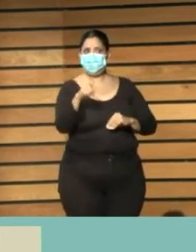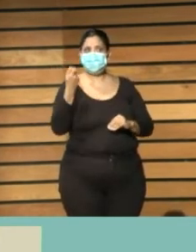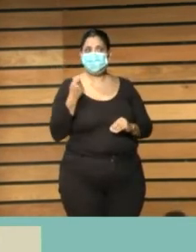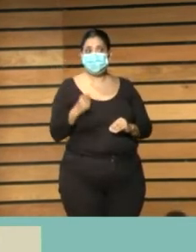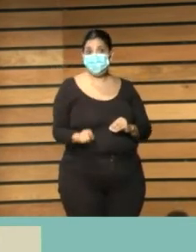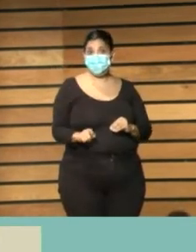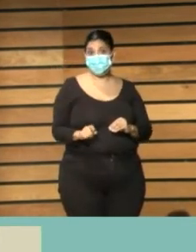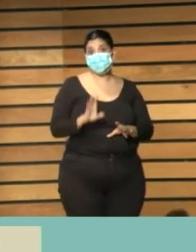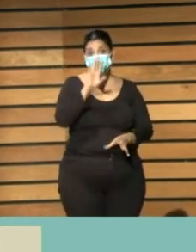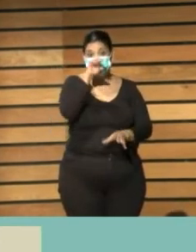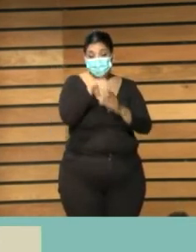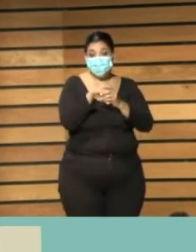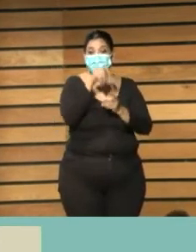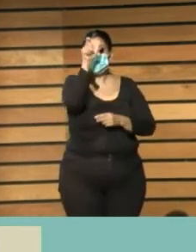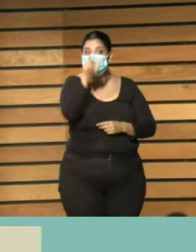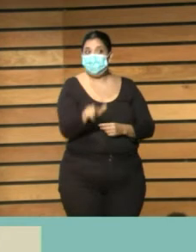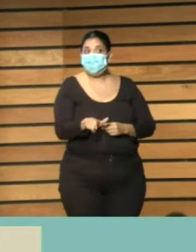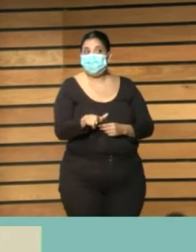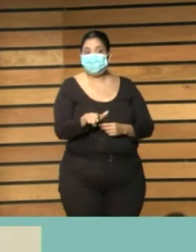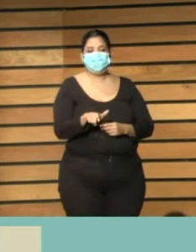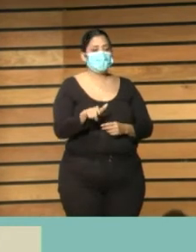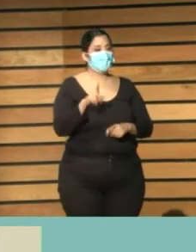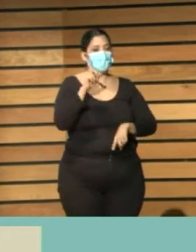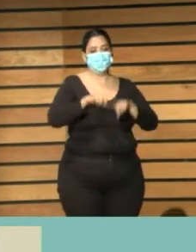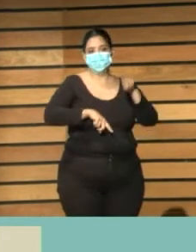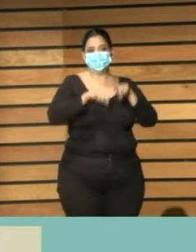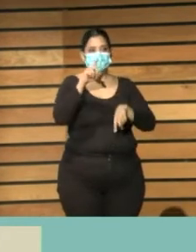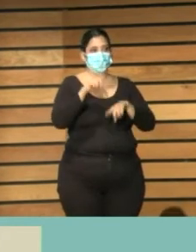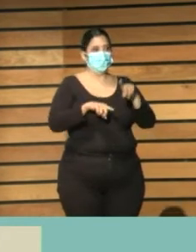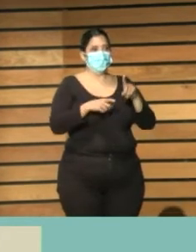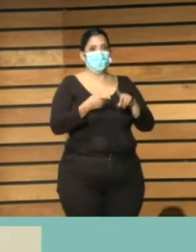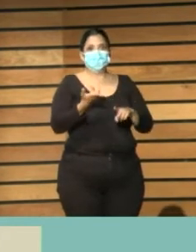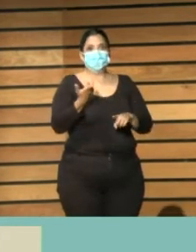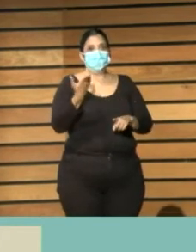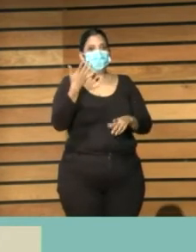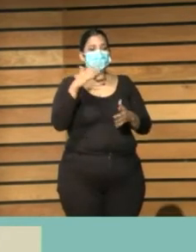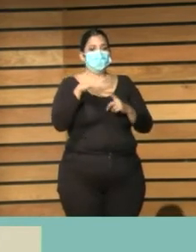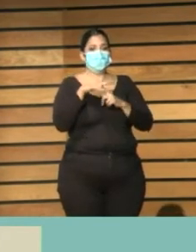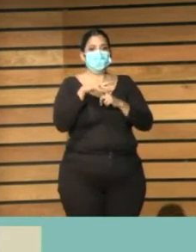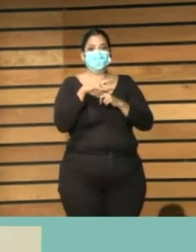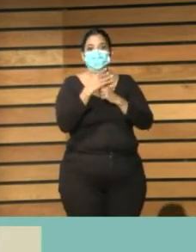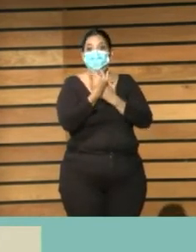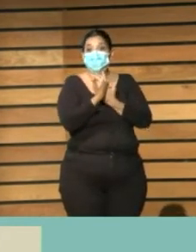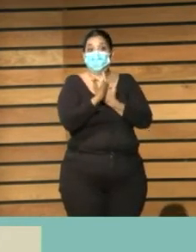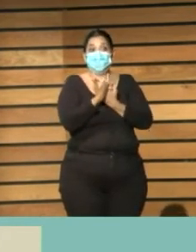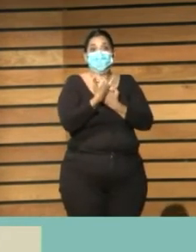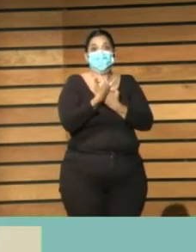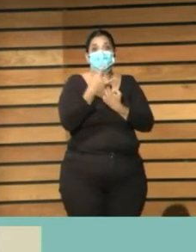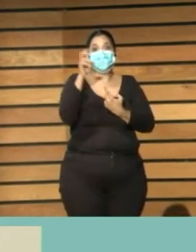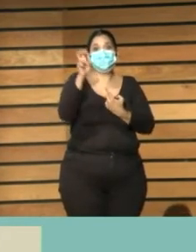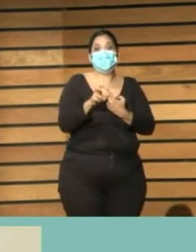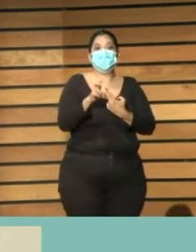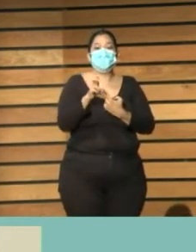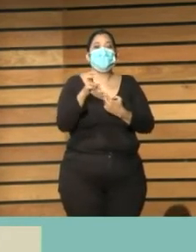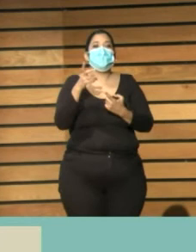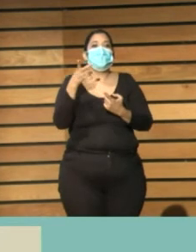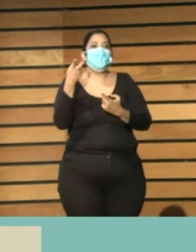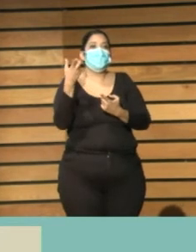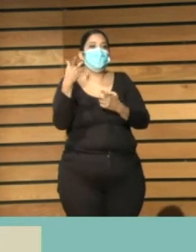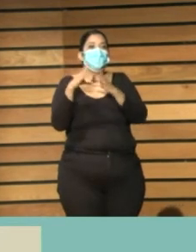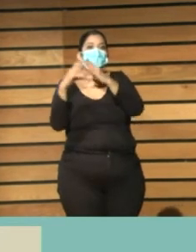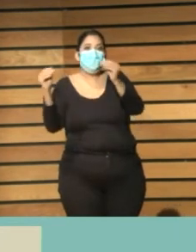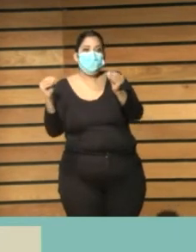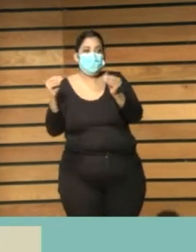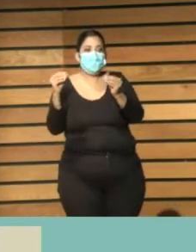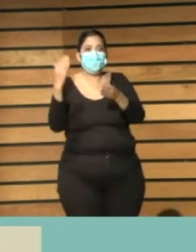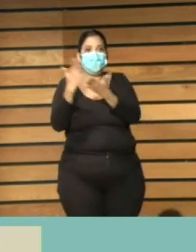estamos delante de las bibliotecas en muchos casos suele ser personal que viene de otras carreras o sea de otro tipo de